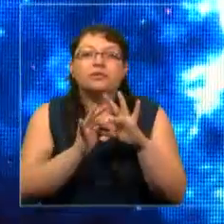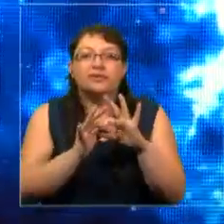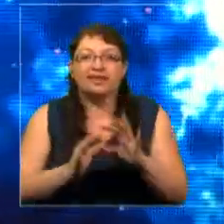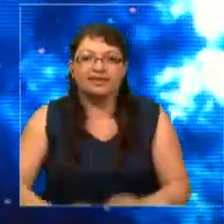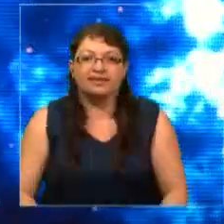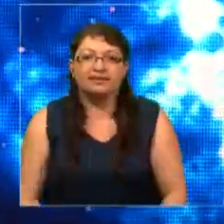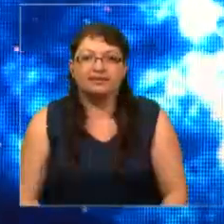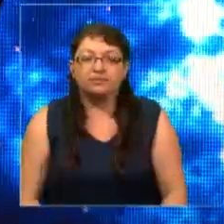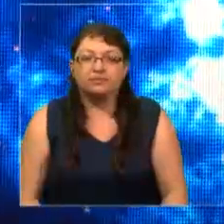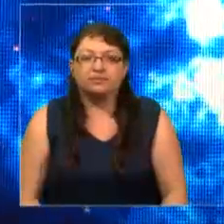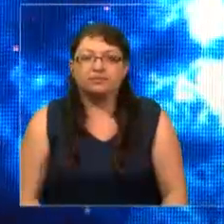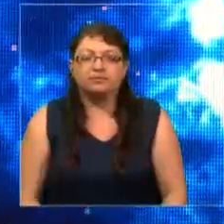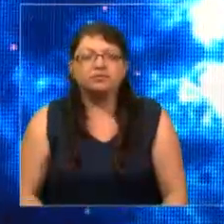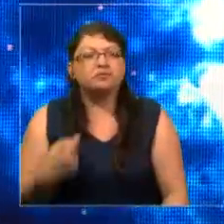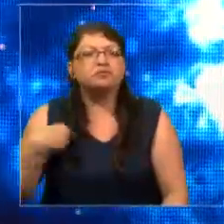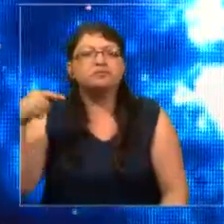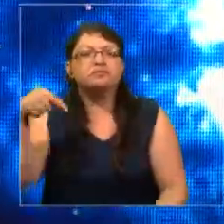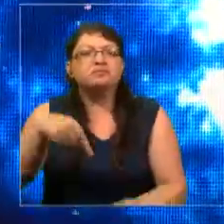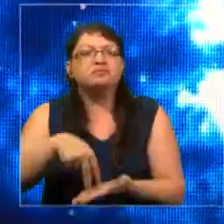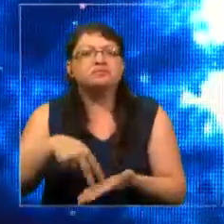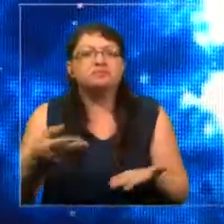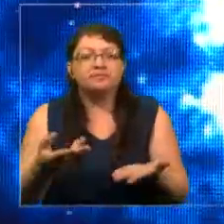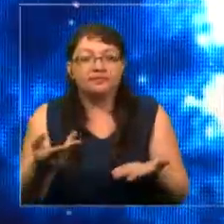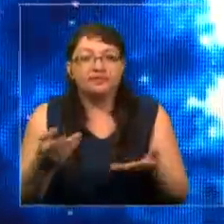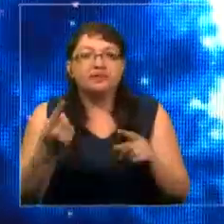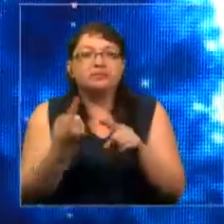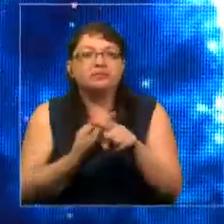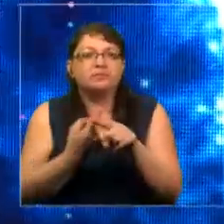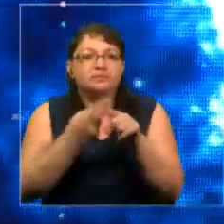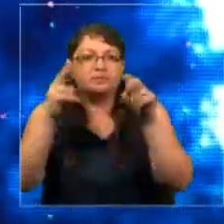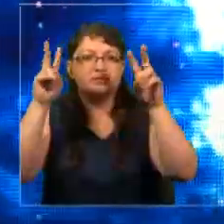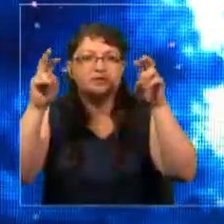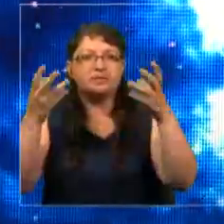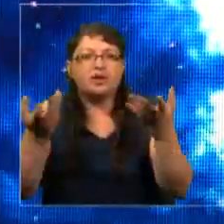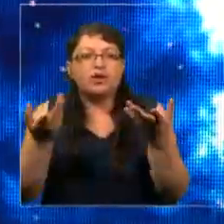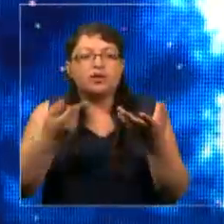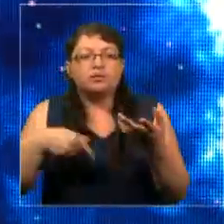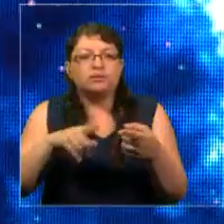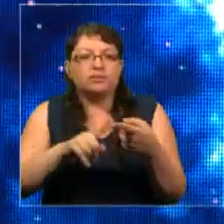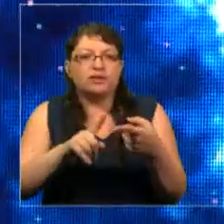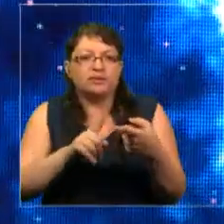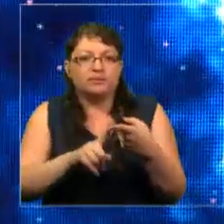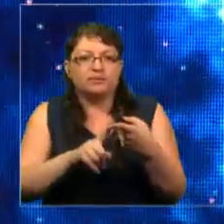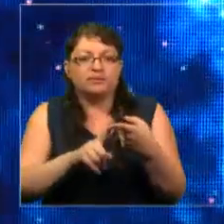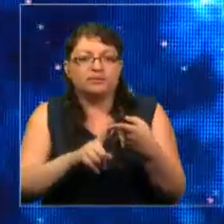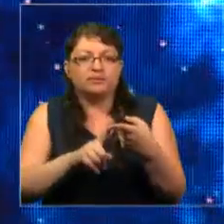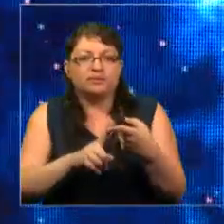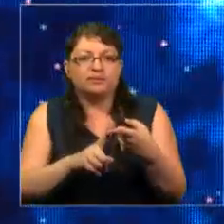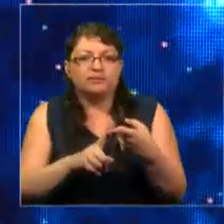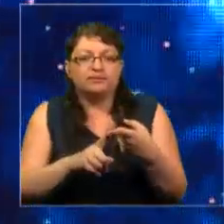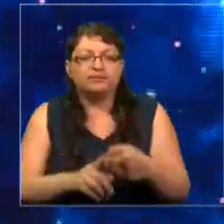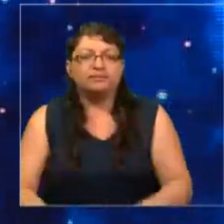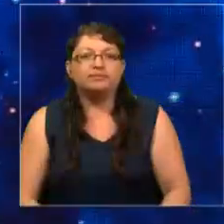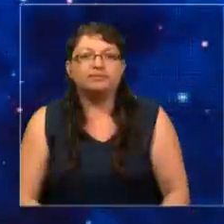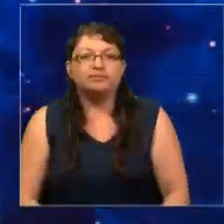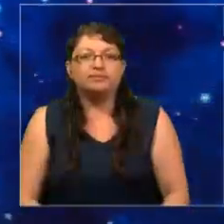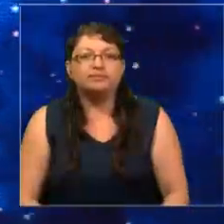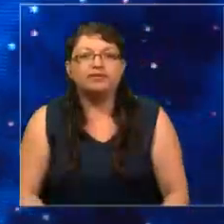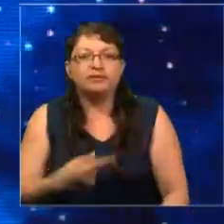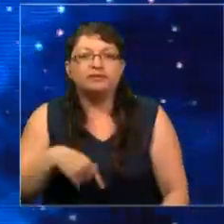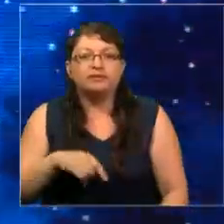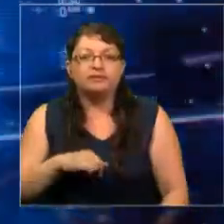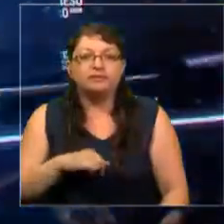Estoy aquí para hablar sobre cómo participar en nuestros datos.